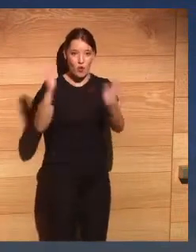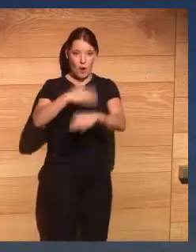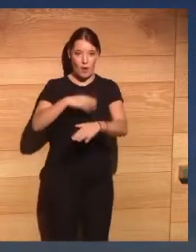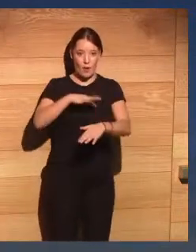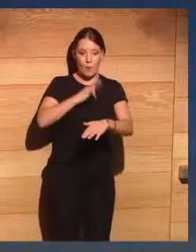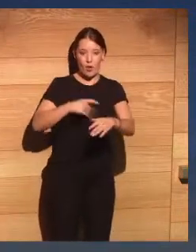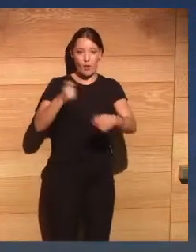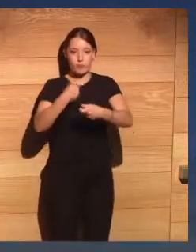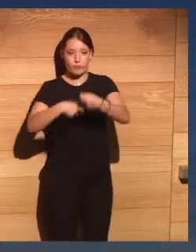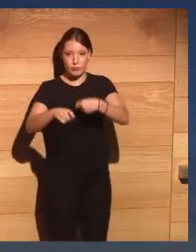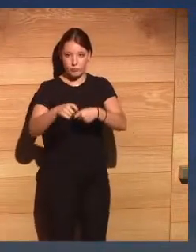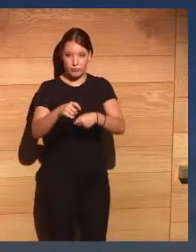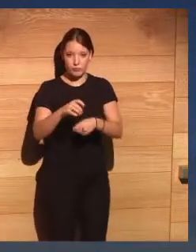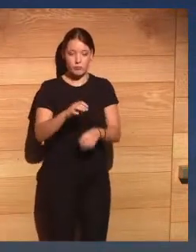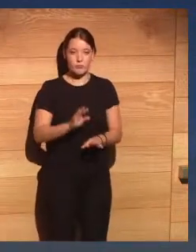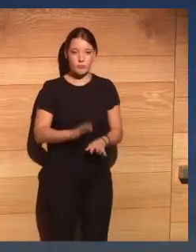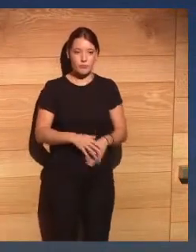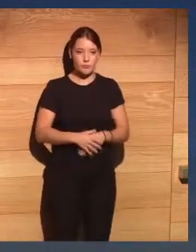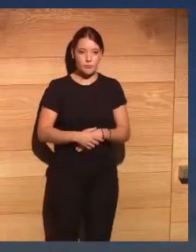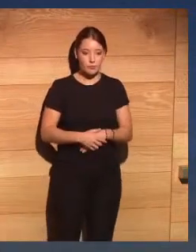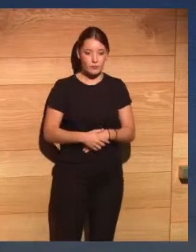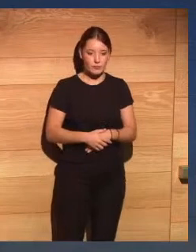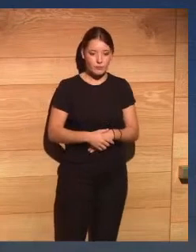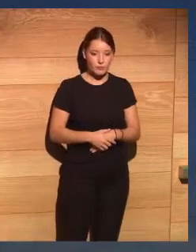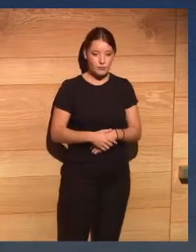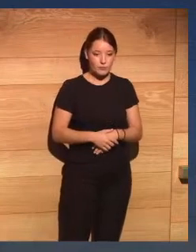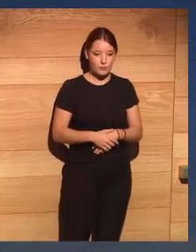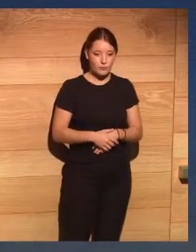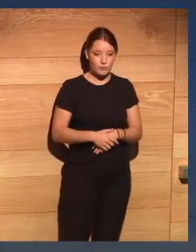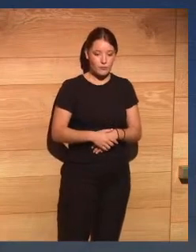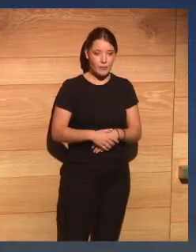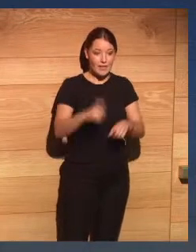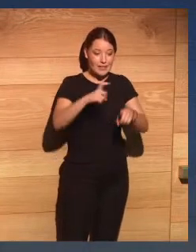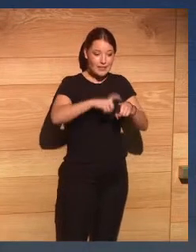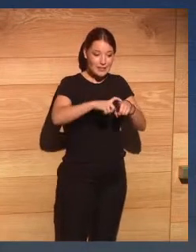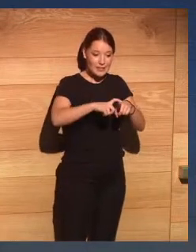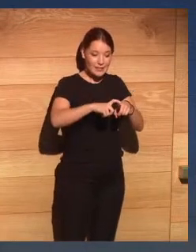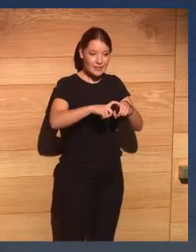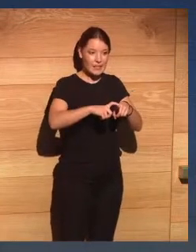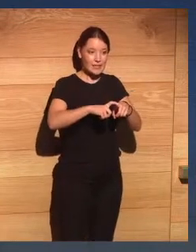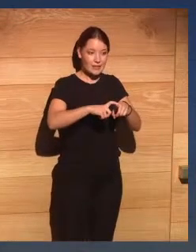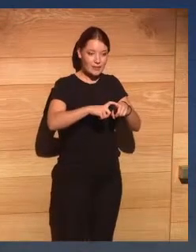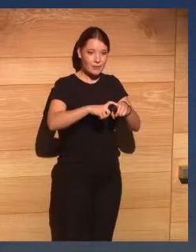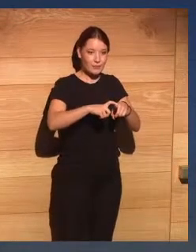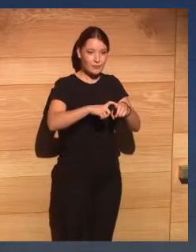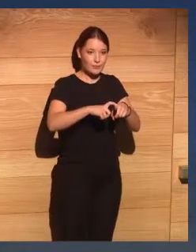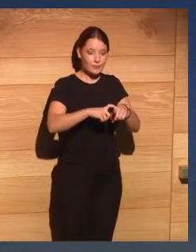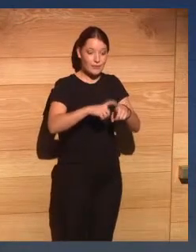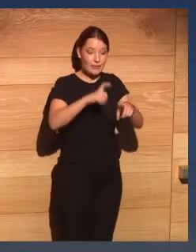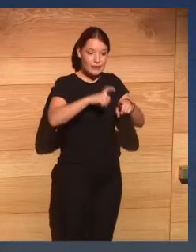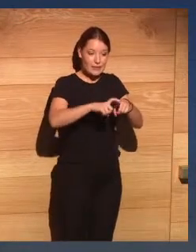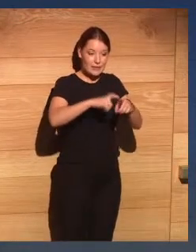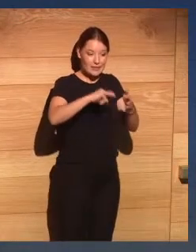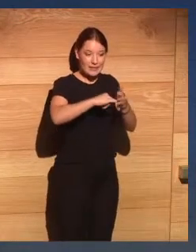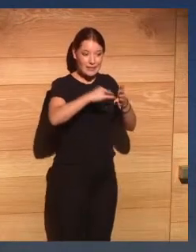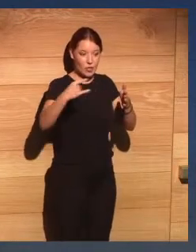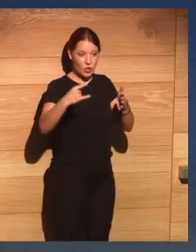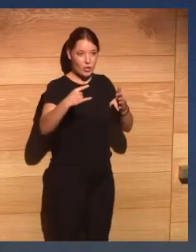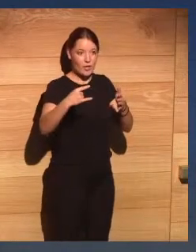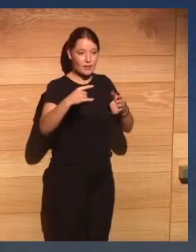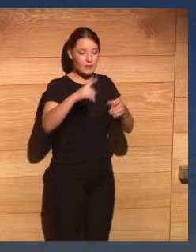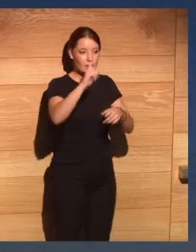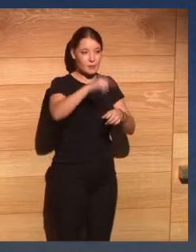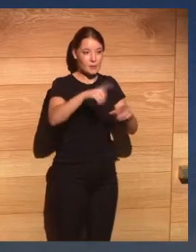física bueno estas características innatas de las tecnologías de la información y las